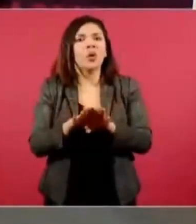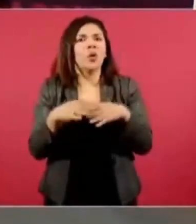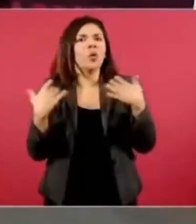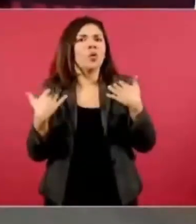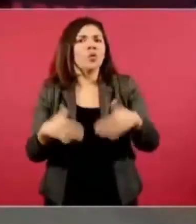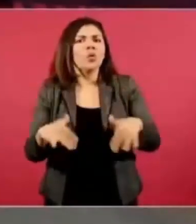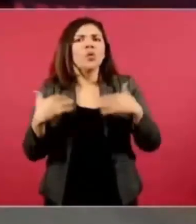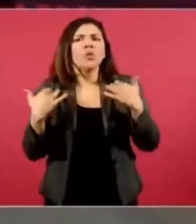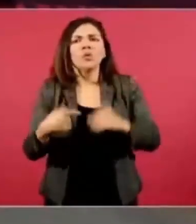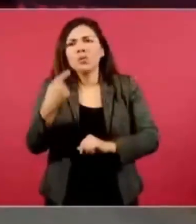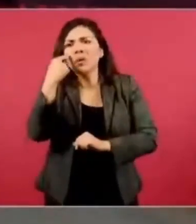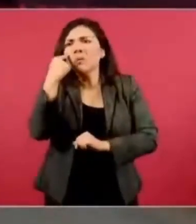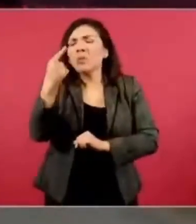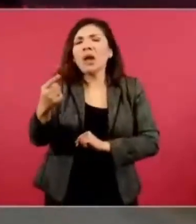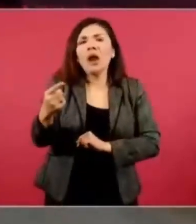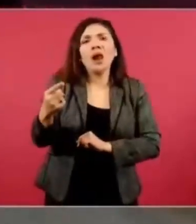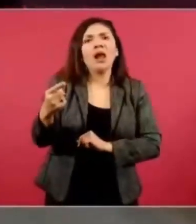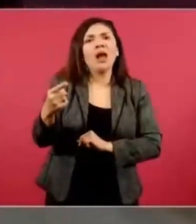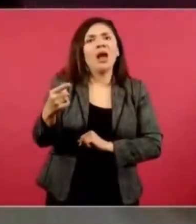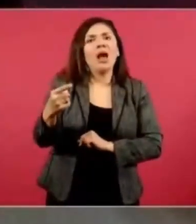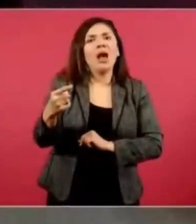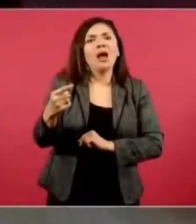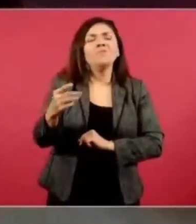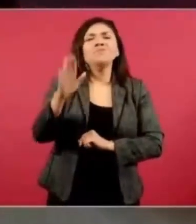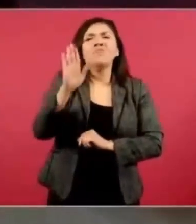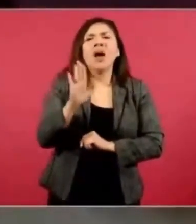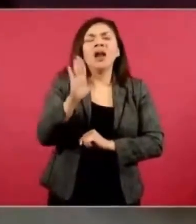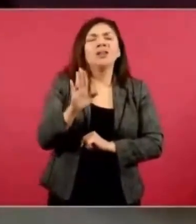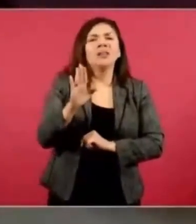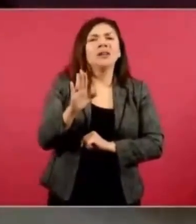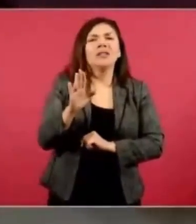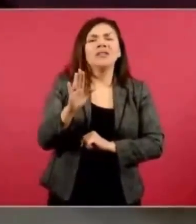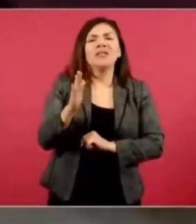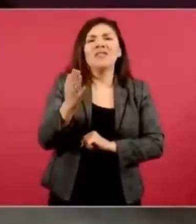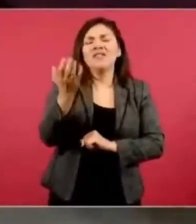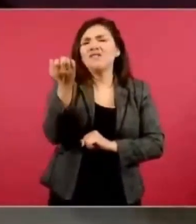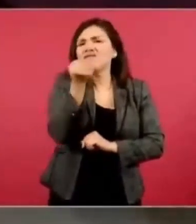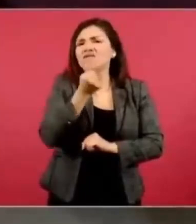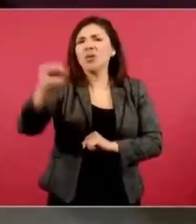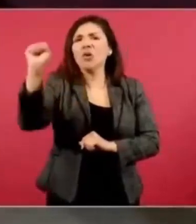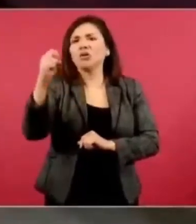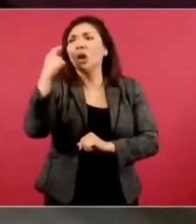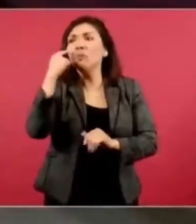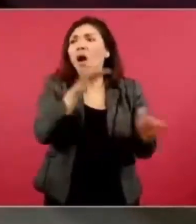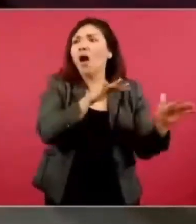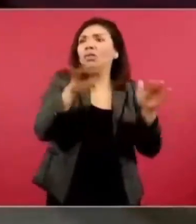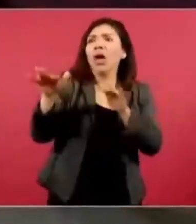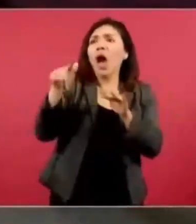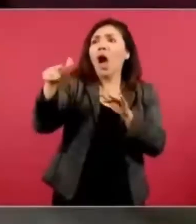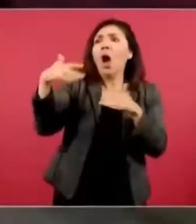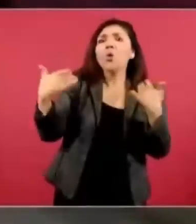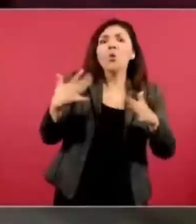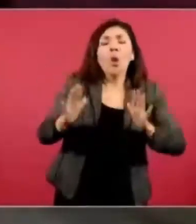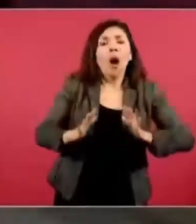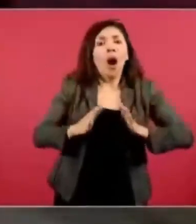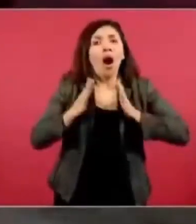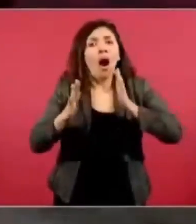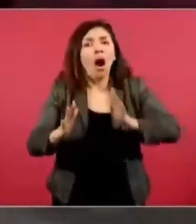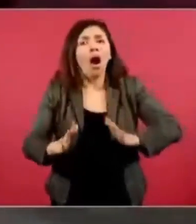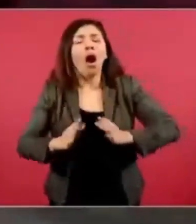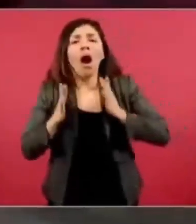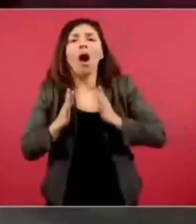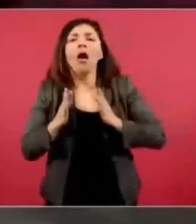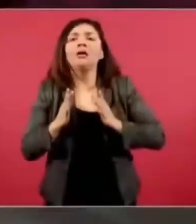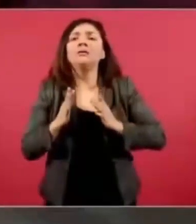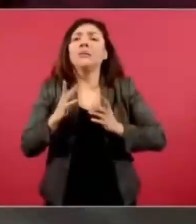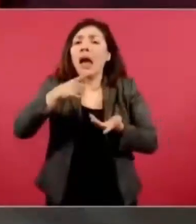show y termina siendo el